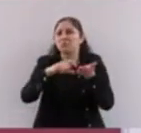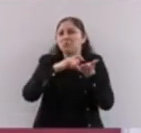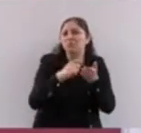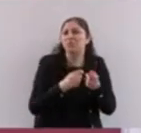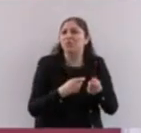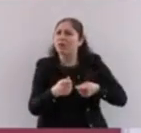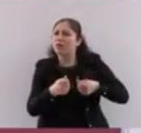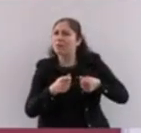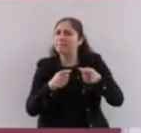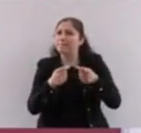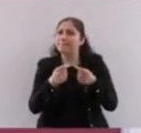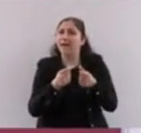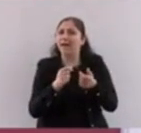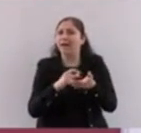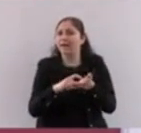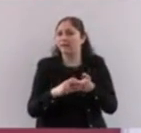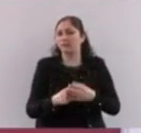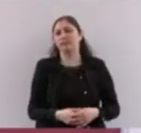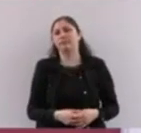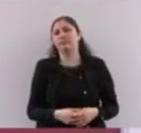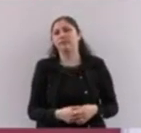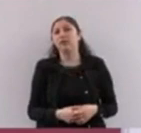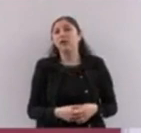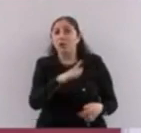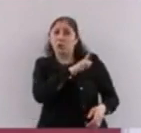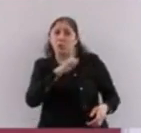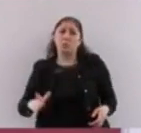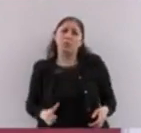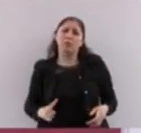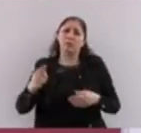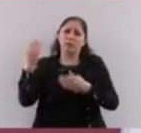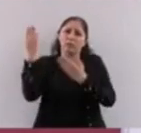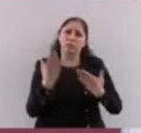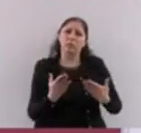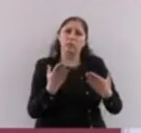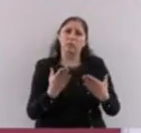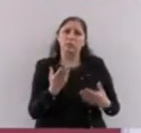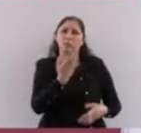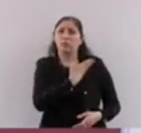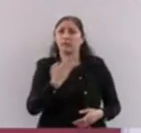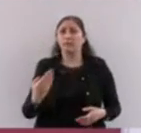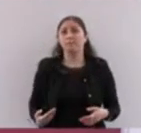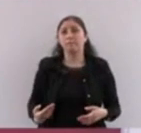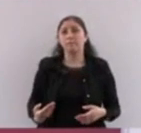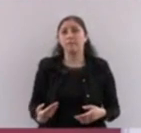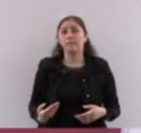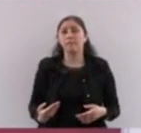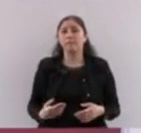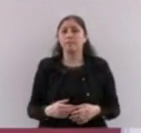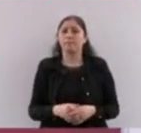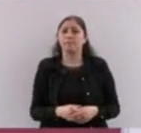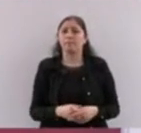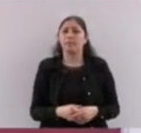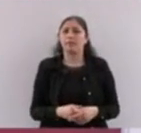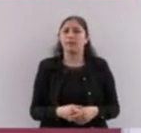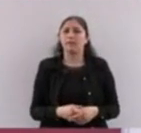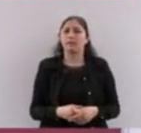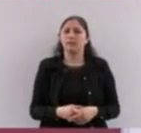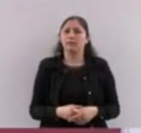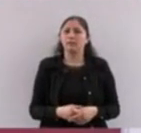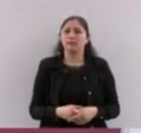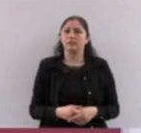se definió, desde que llegamos al gobierno, el presidente definió que cuando hubiera un proceso electoral